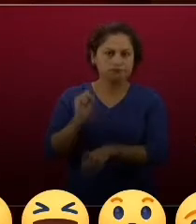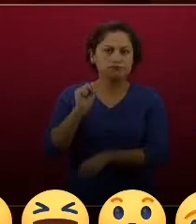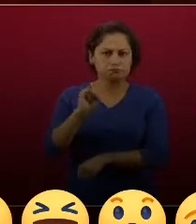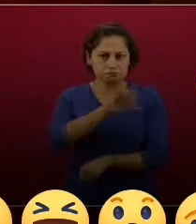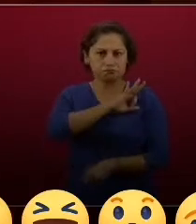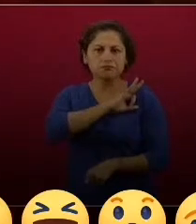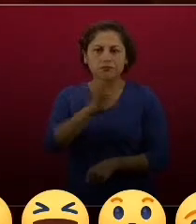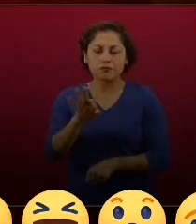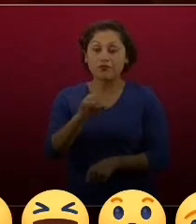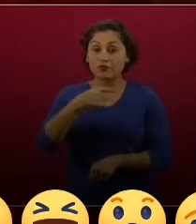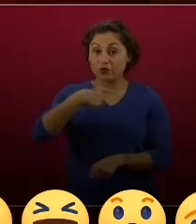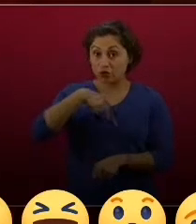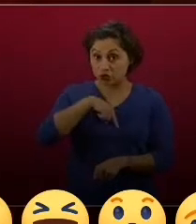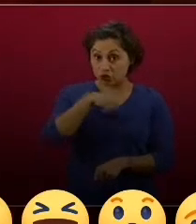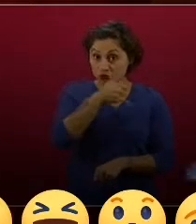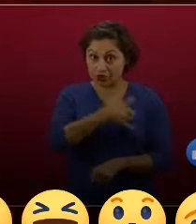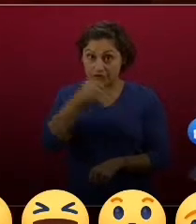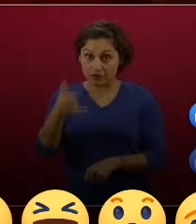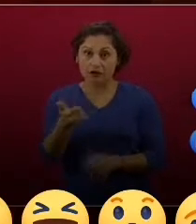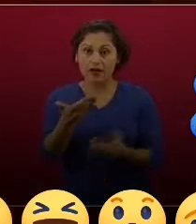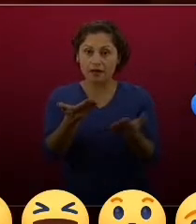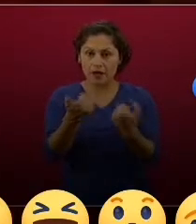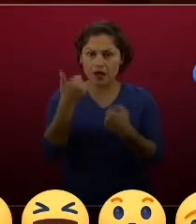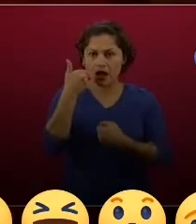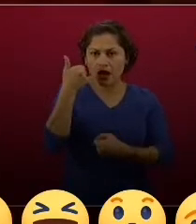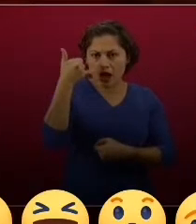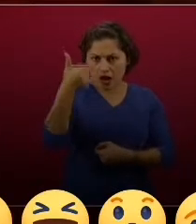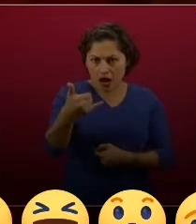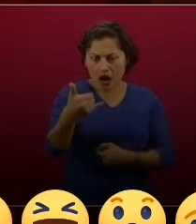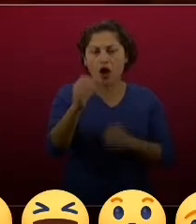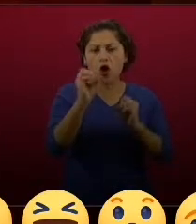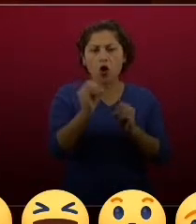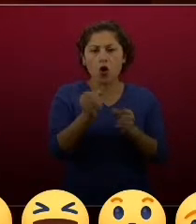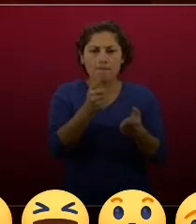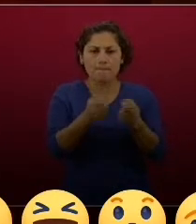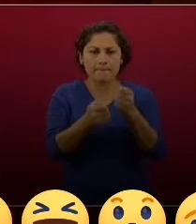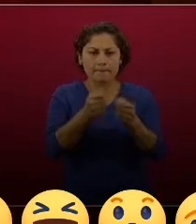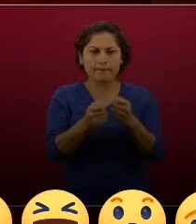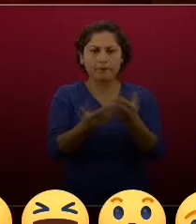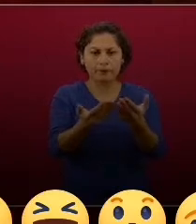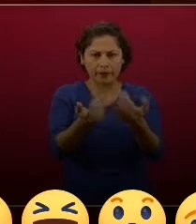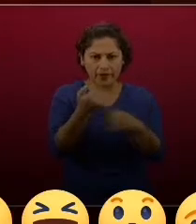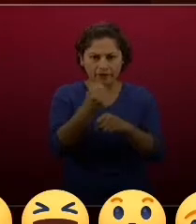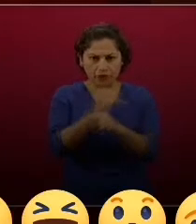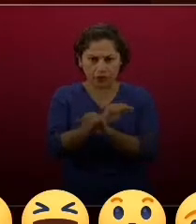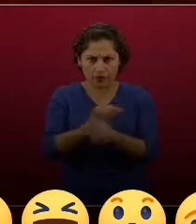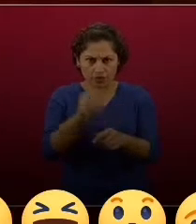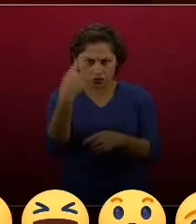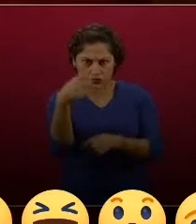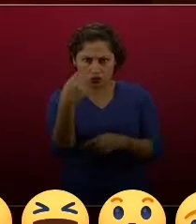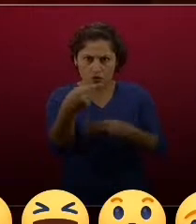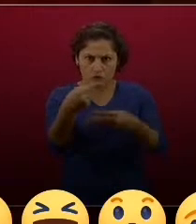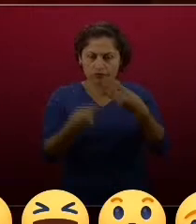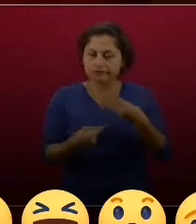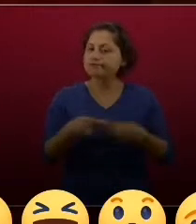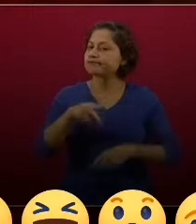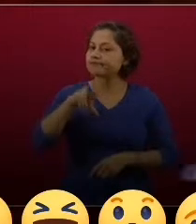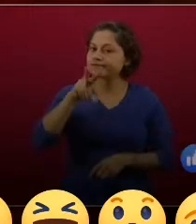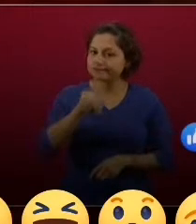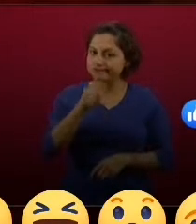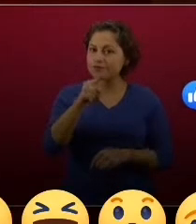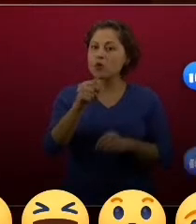personales o de crédito por teléfono o por mensajes de texto. También, si alguien les está solicitando ese tipo de información,